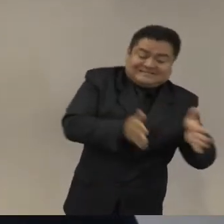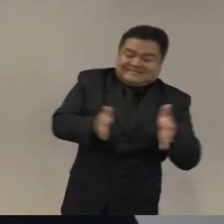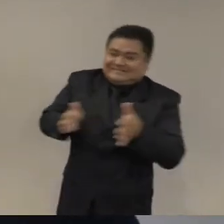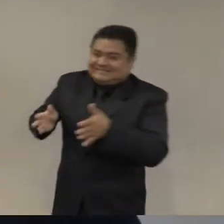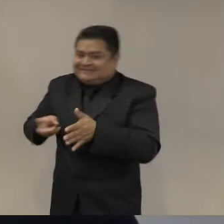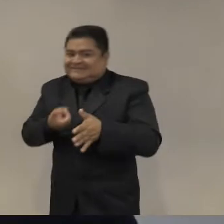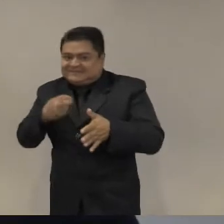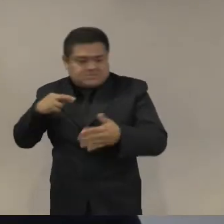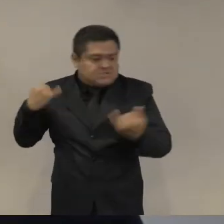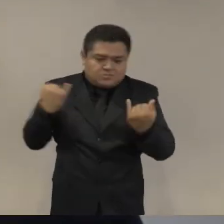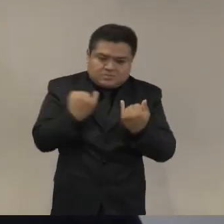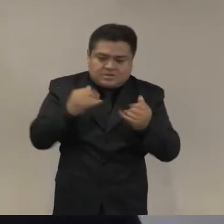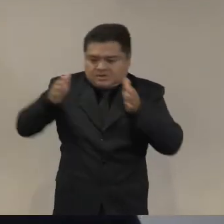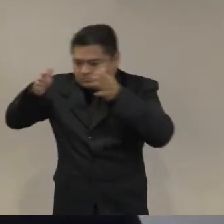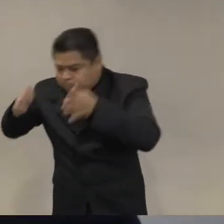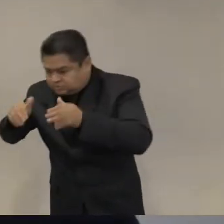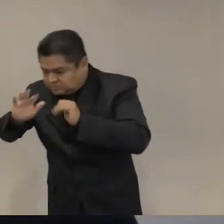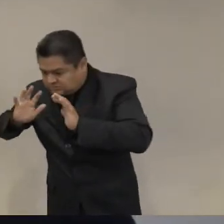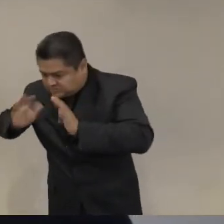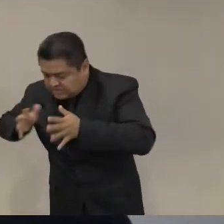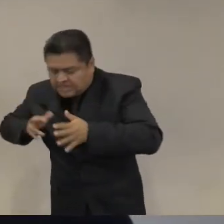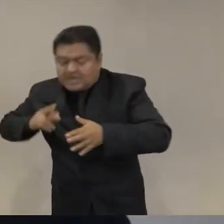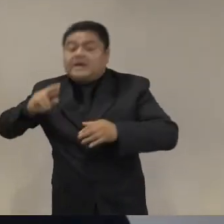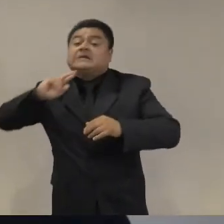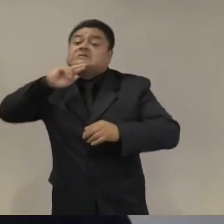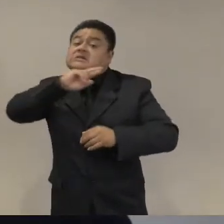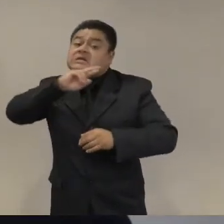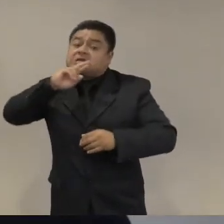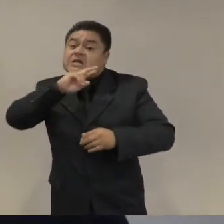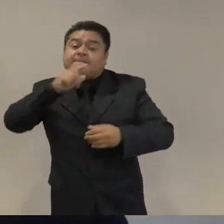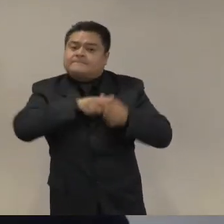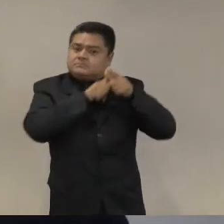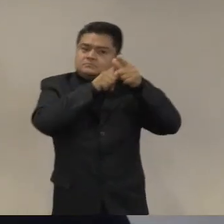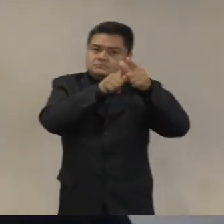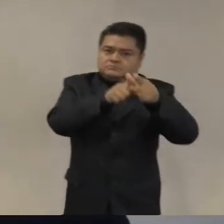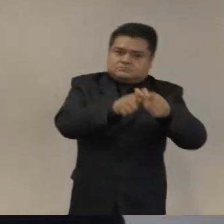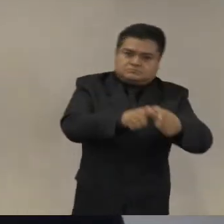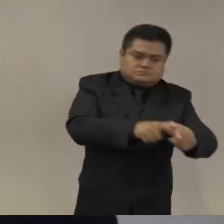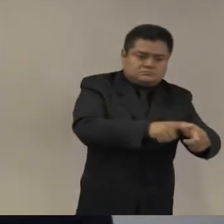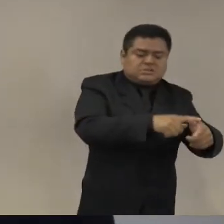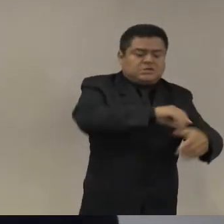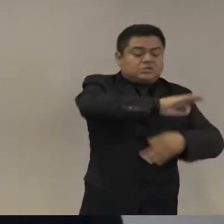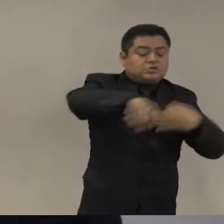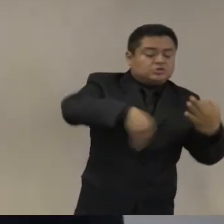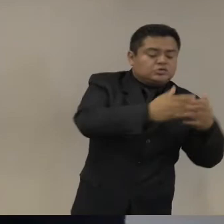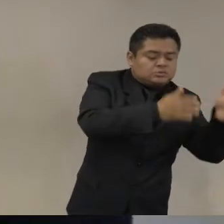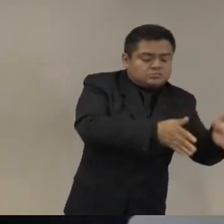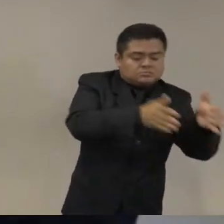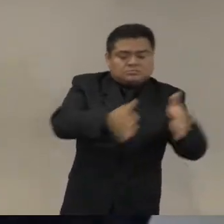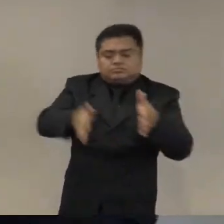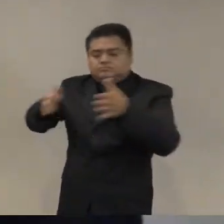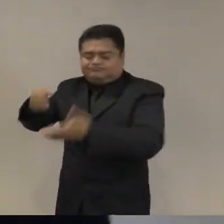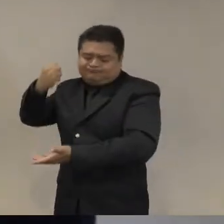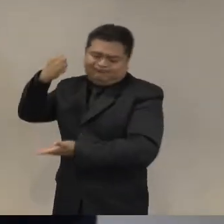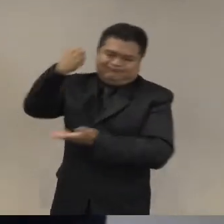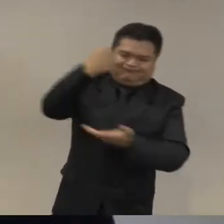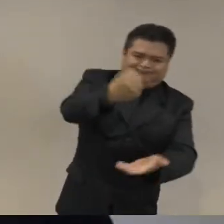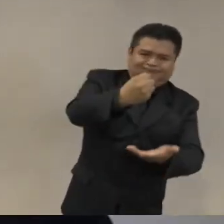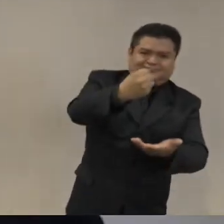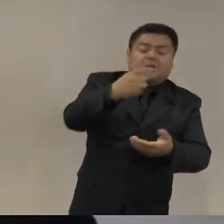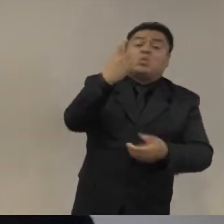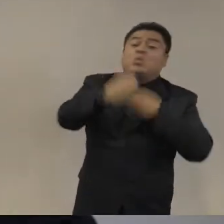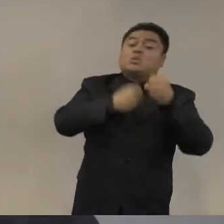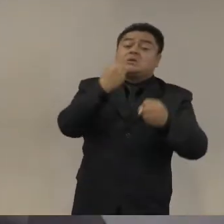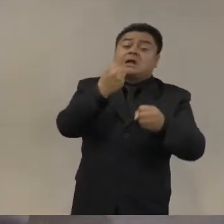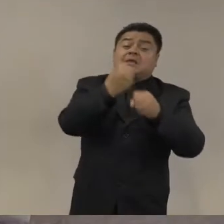eso digo realmente para cuestiones de planeamiento hay que empezar las inversiones todas de una vez y no como duplicando todo en un año